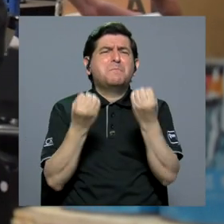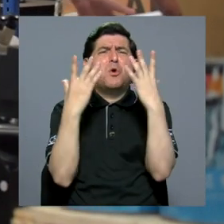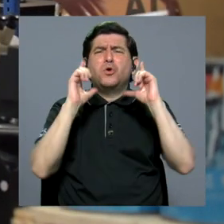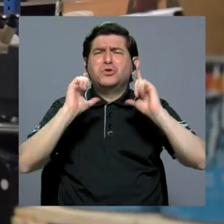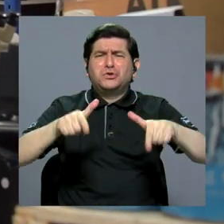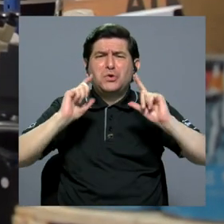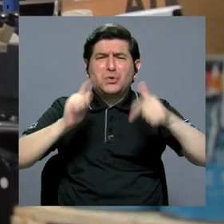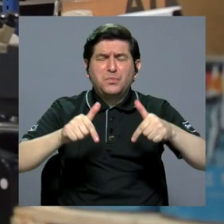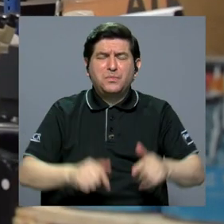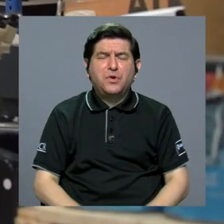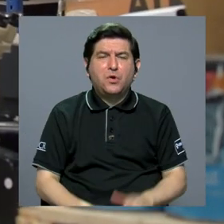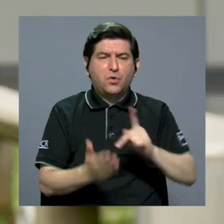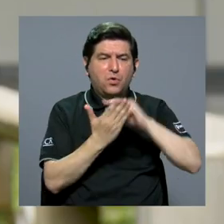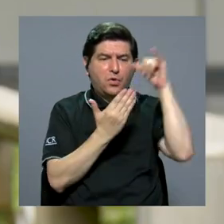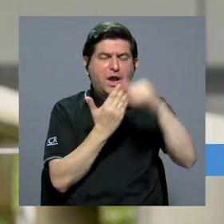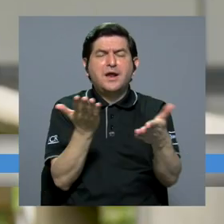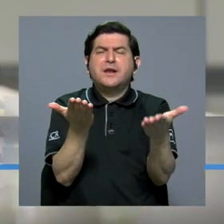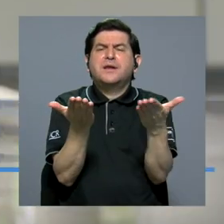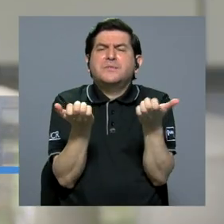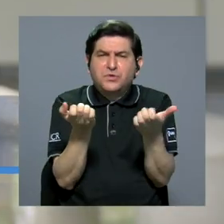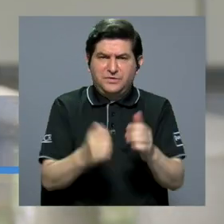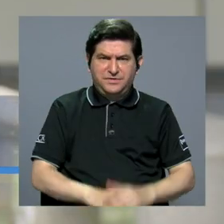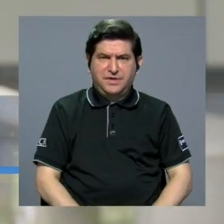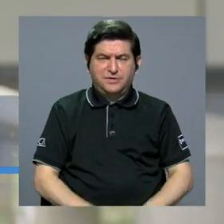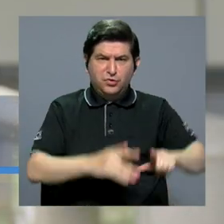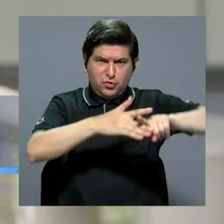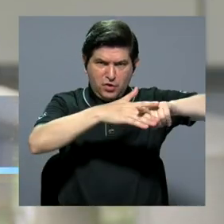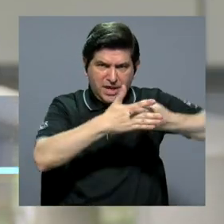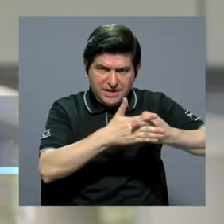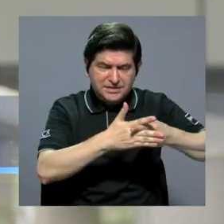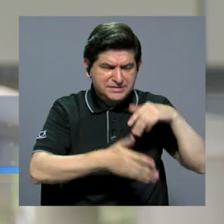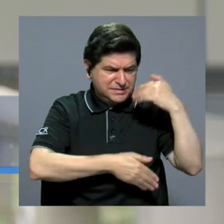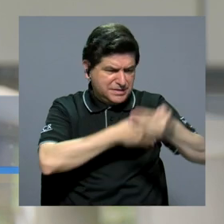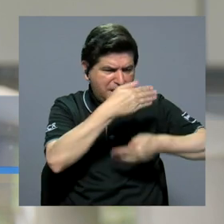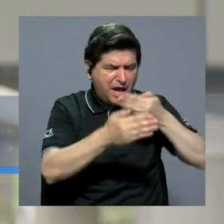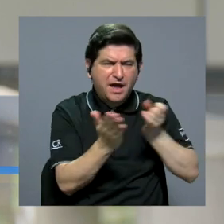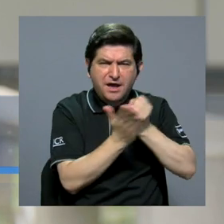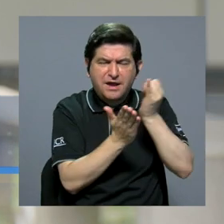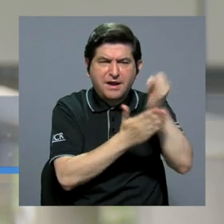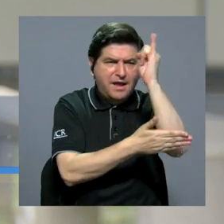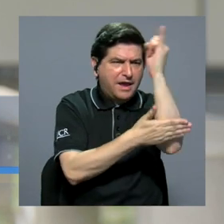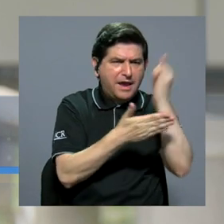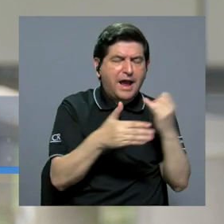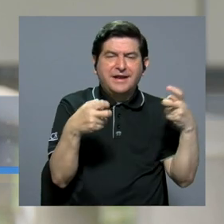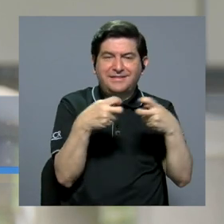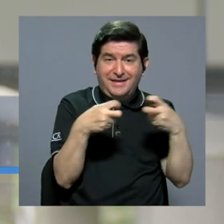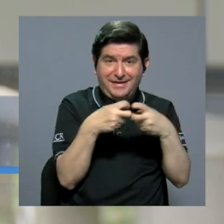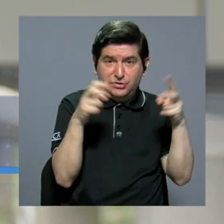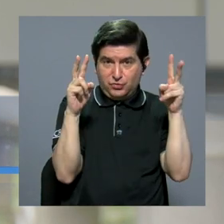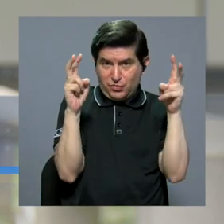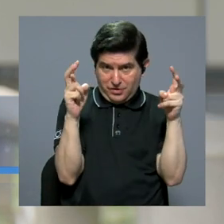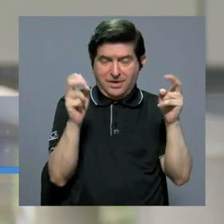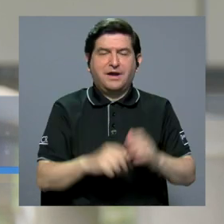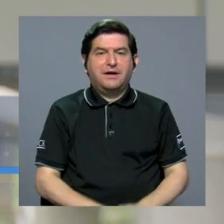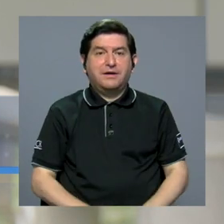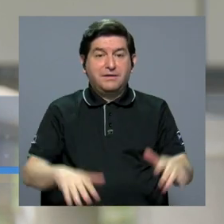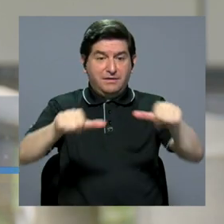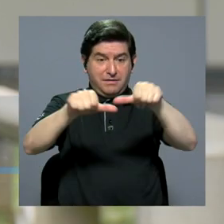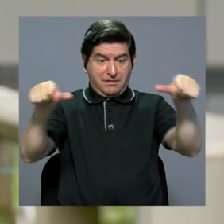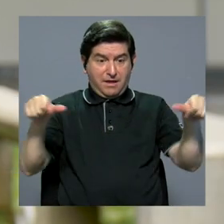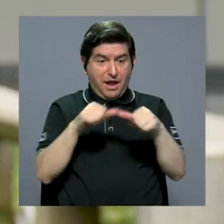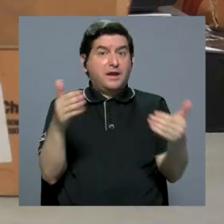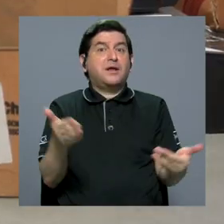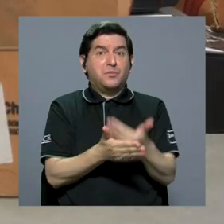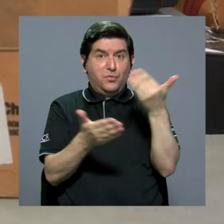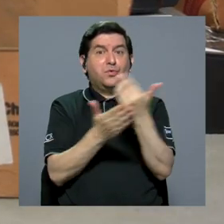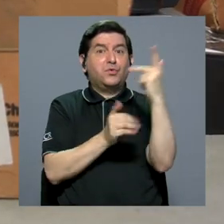exceso de desechos. Lo que procura el proyecto es, por un lado, iniciar con un proceso de investigación en artes electrónicas, que es